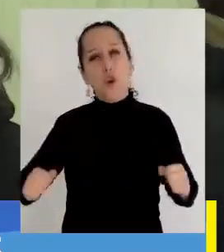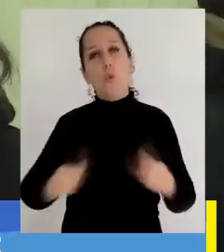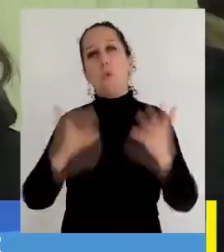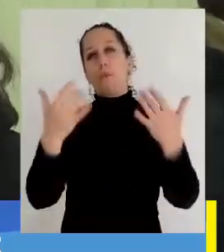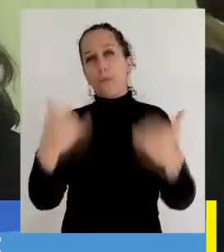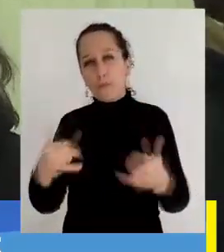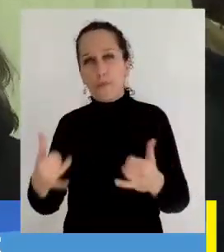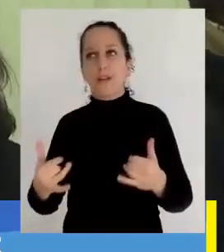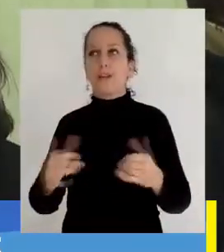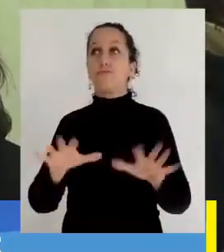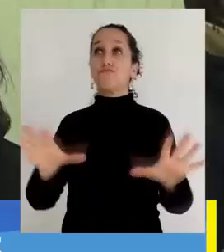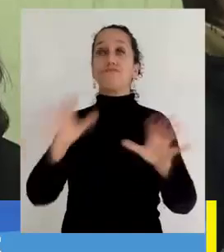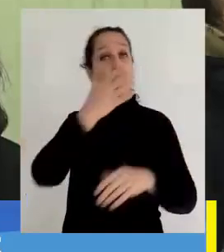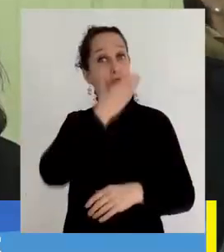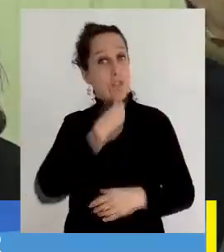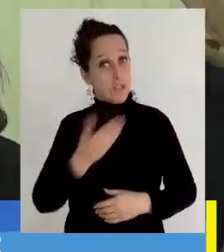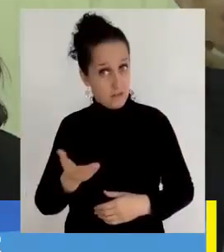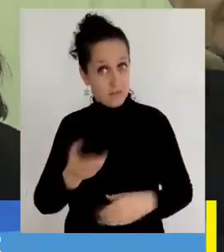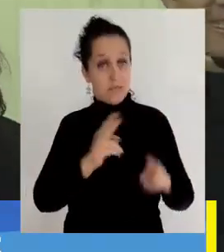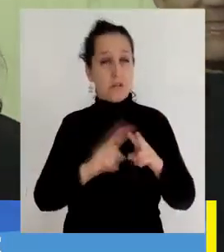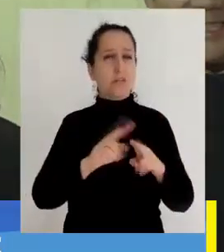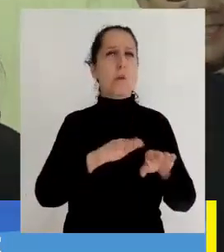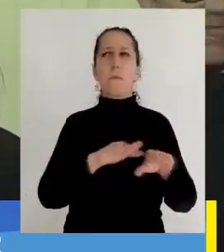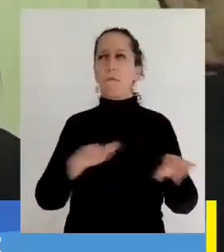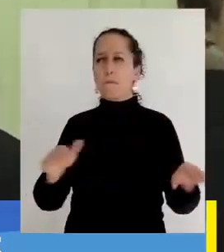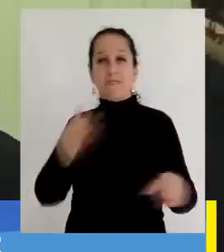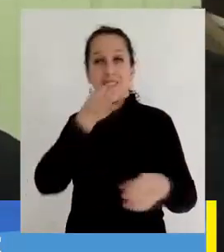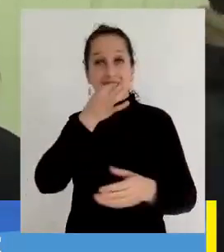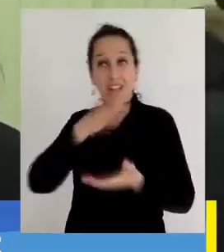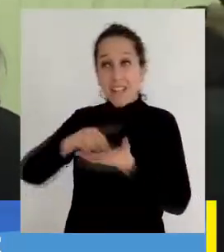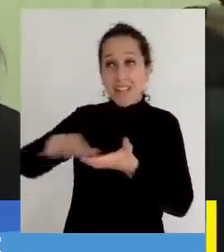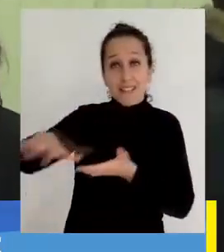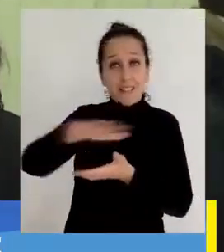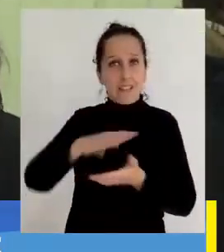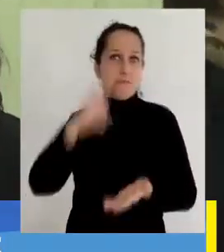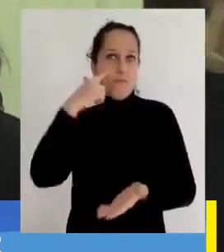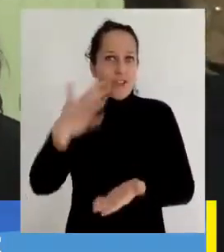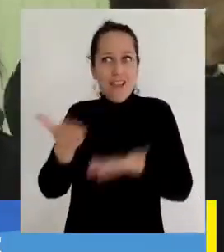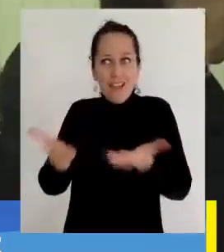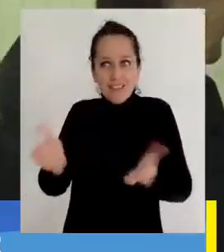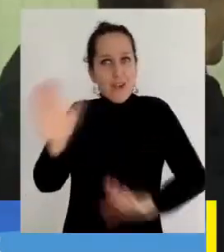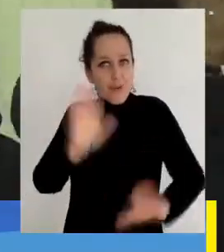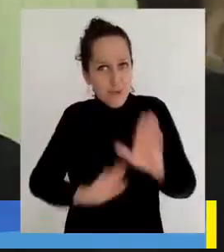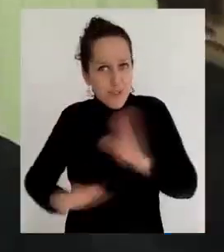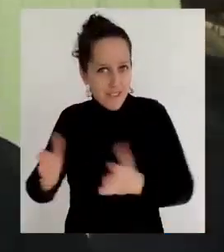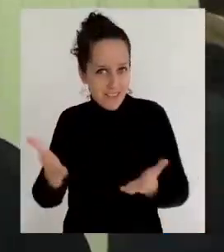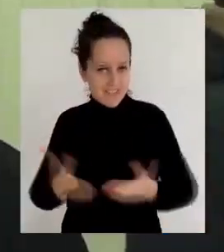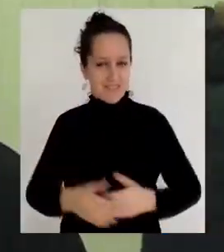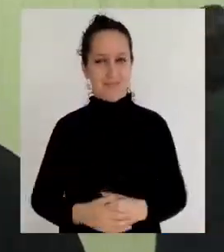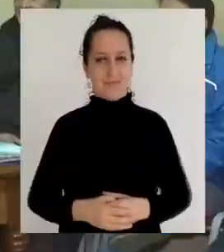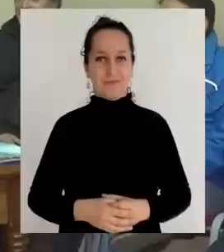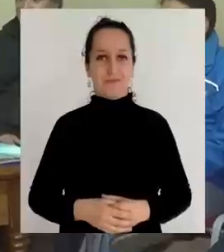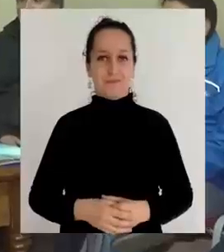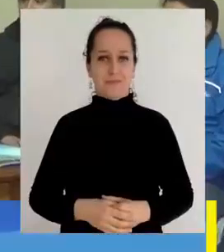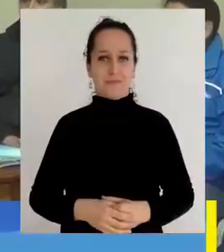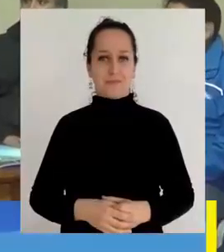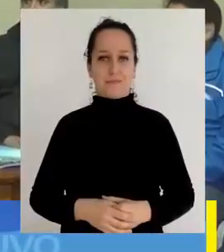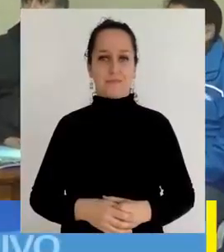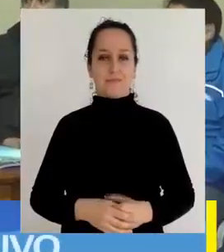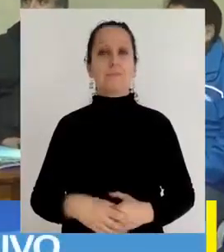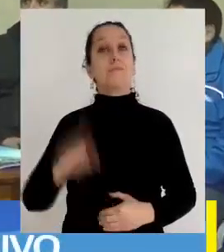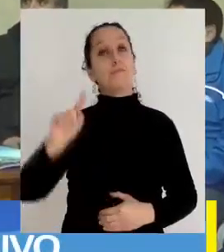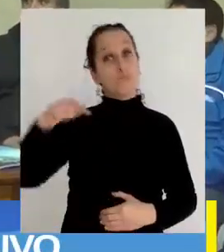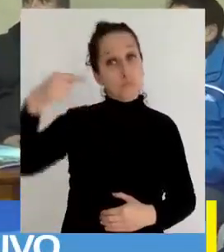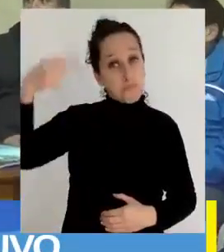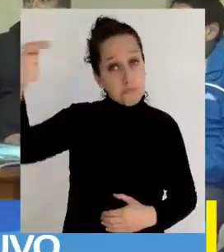embellece el lugar, de que se hagan áreas verdes, porque es una de las cosas importantes cuidar nuestro medio ambiente. En las